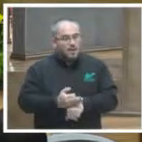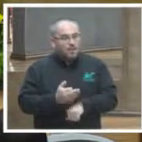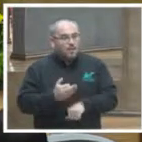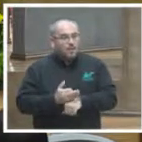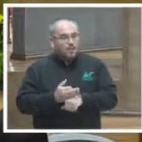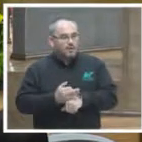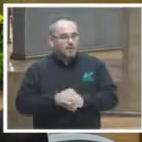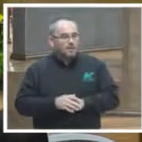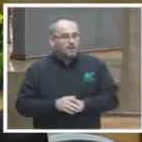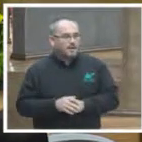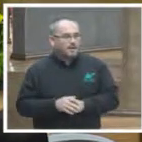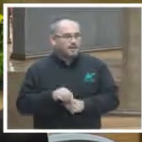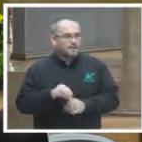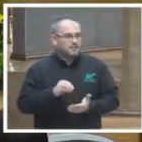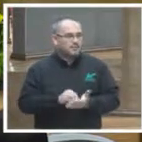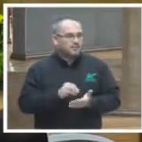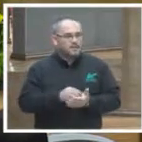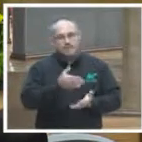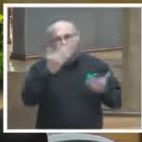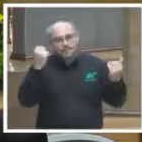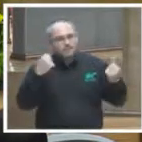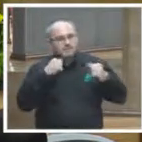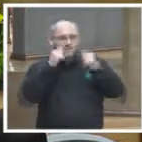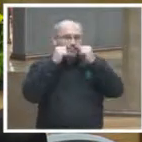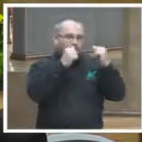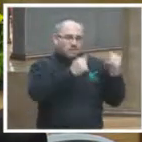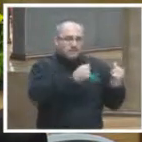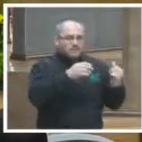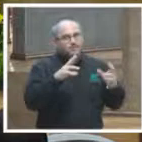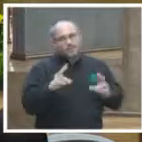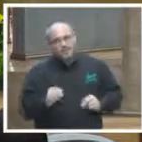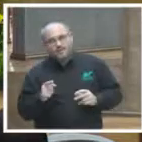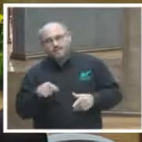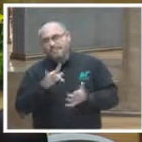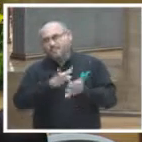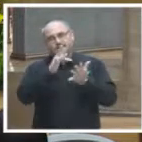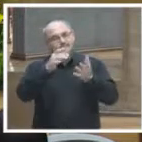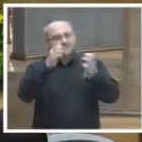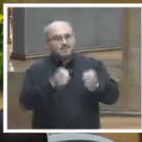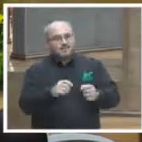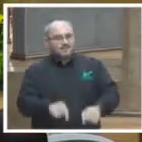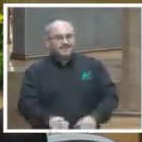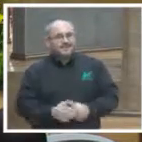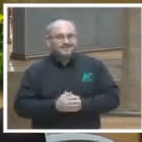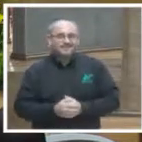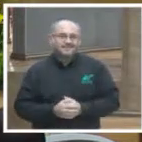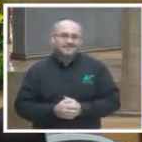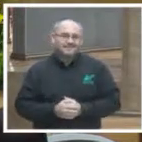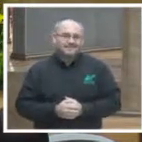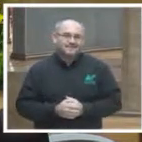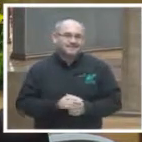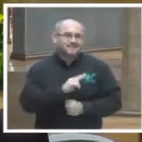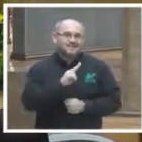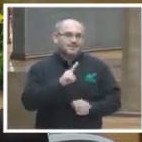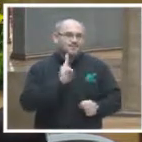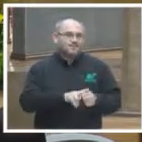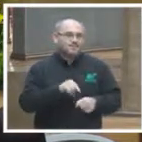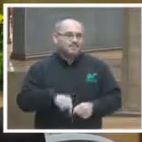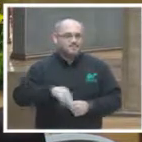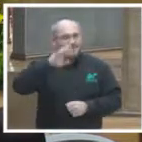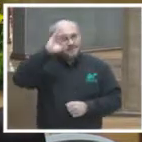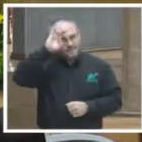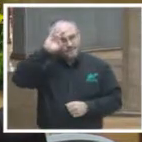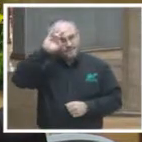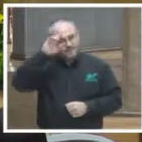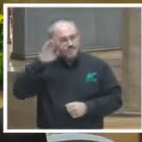poniendo bueno están aquí ya no sé si poniendo atención gracias por estar aquí normalmente aquí en monterrey se